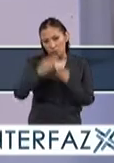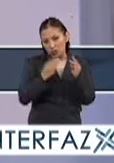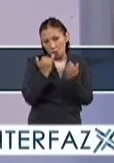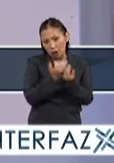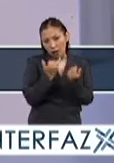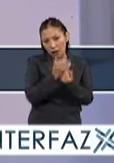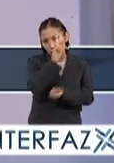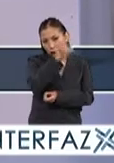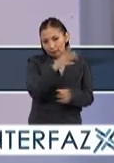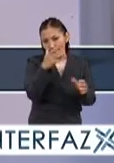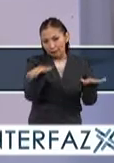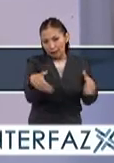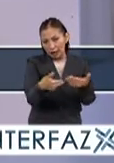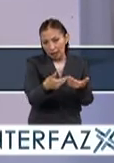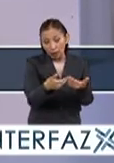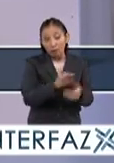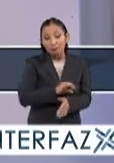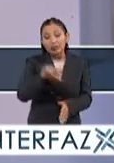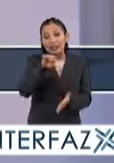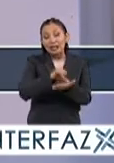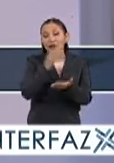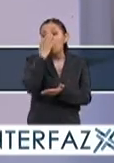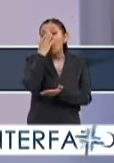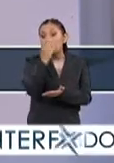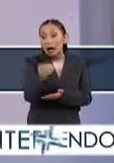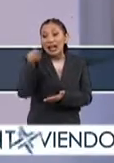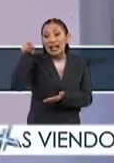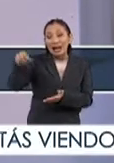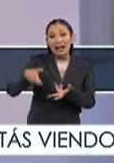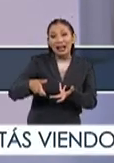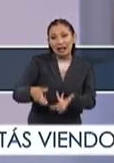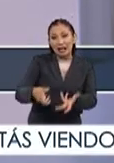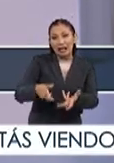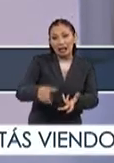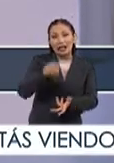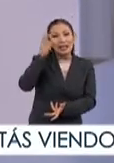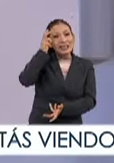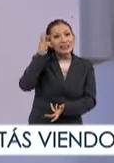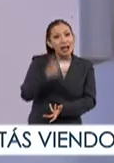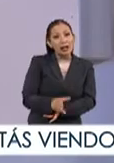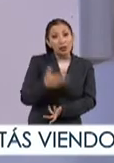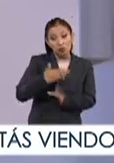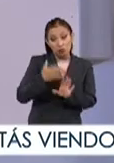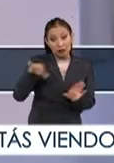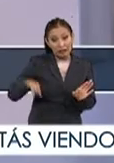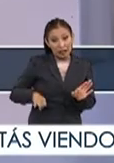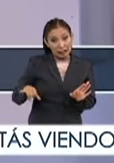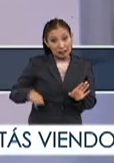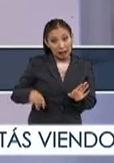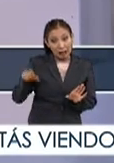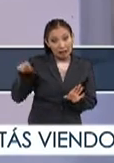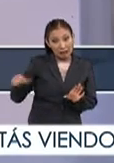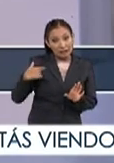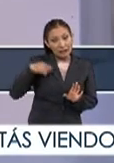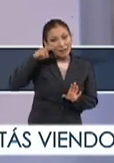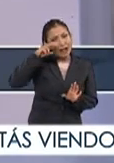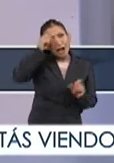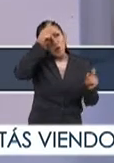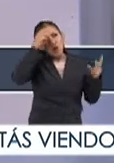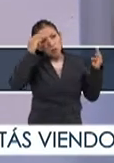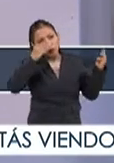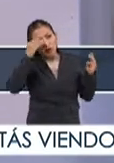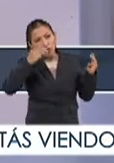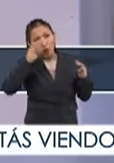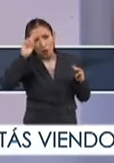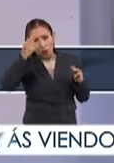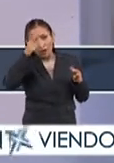museos de la Ciudad de México y en el centro de Coyoacán ahí en la calle de Hidalgo y es muy interesante porque si bien algunos museos tal